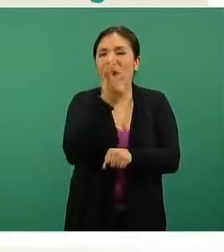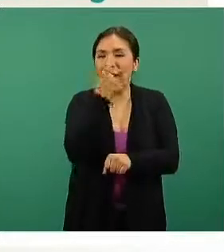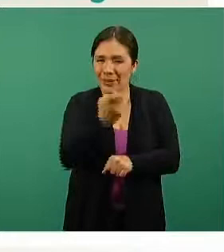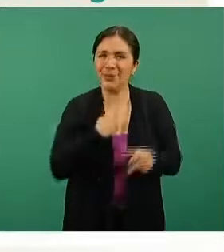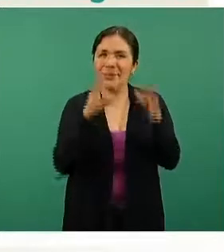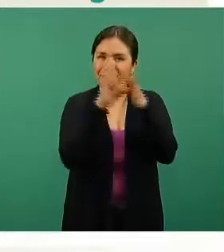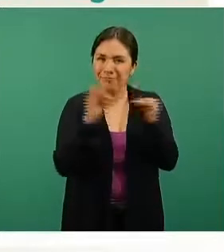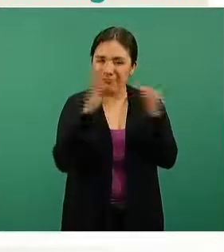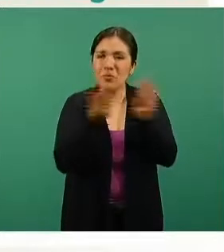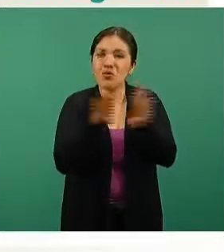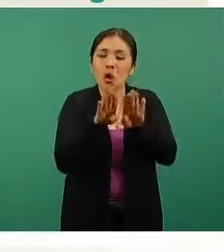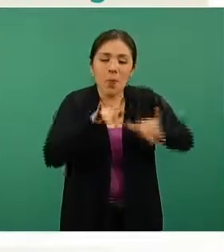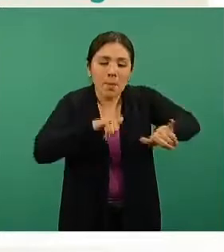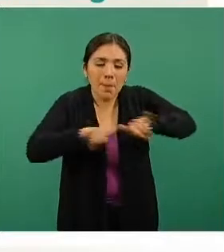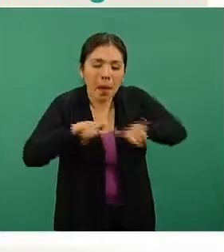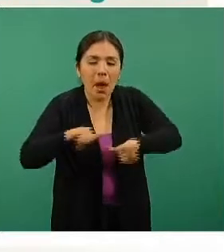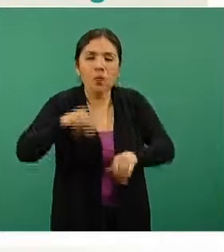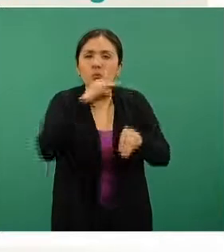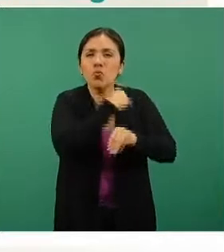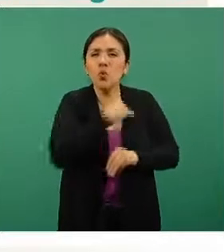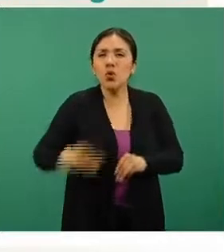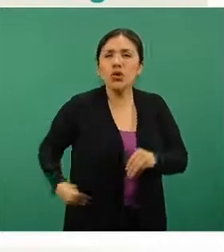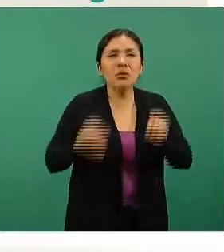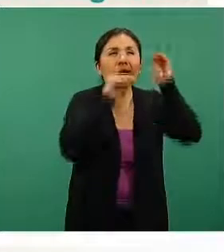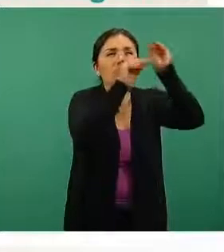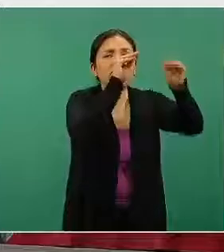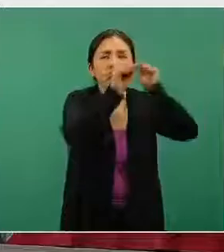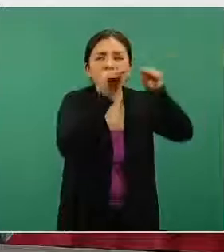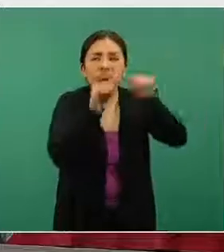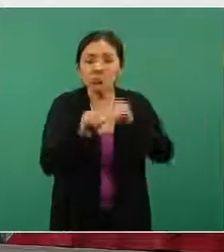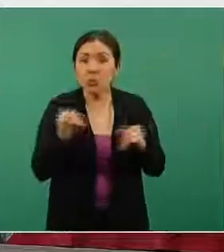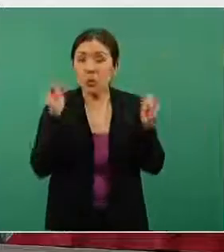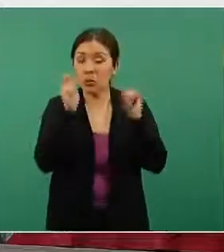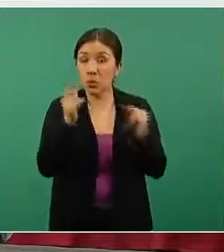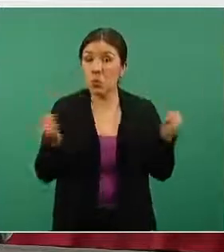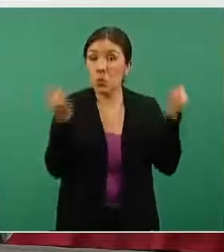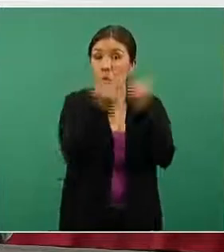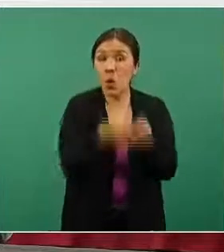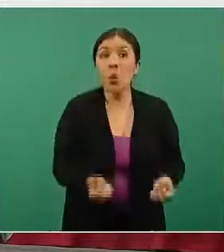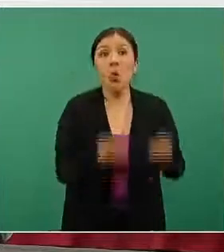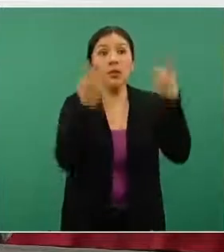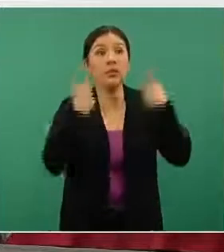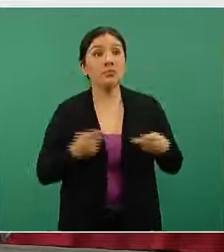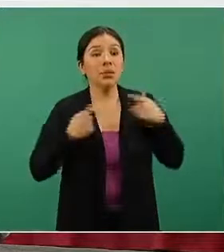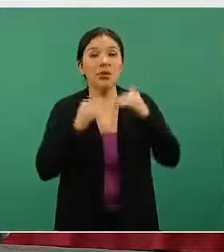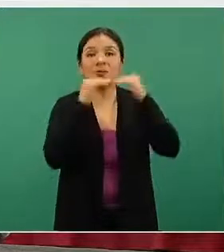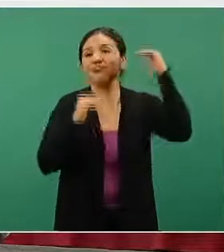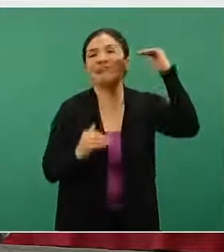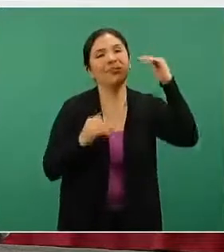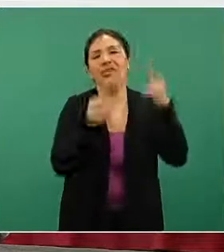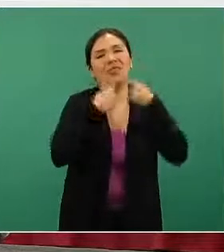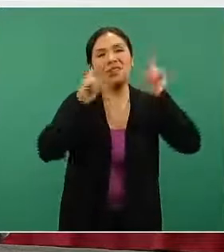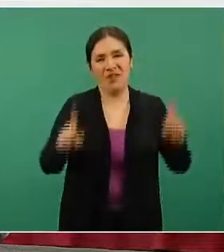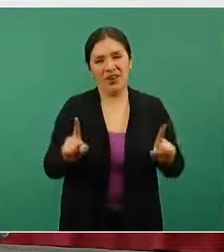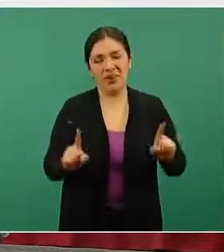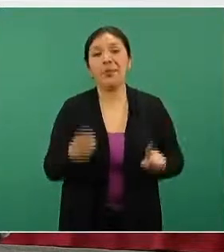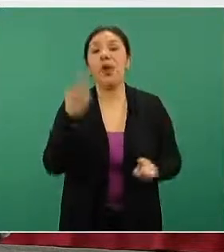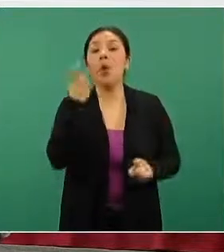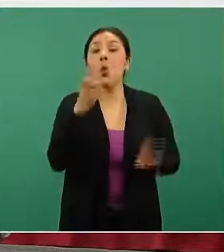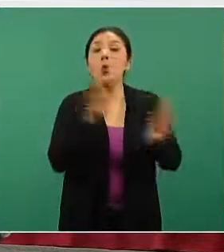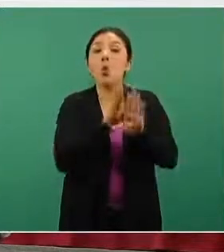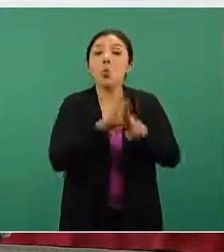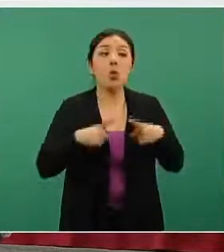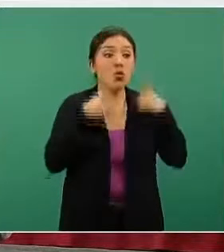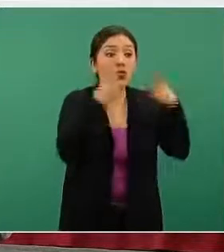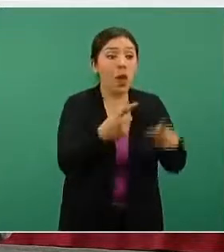distribución territorial de los municipios no necesariamente empata con la distribución poblacional. Y la asignación de vacunas